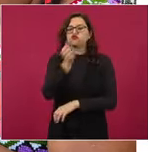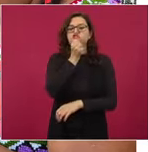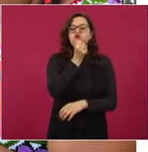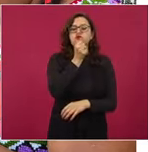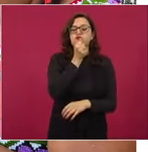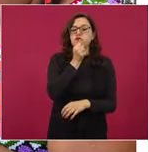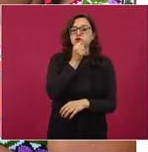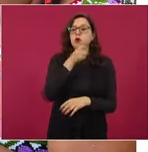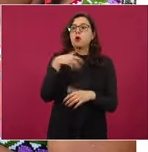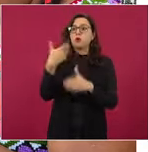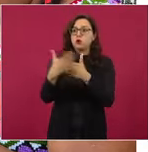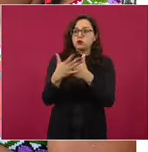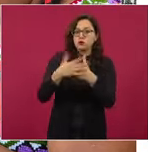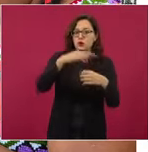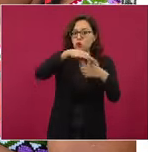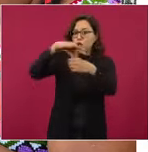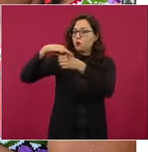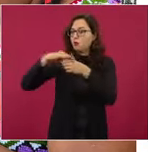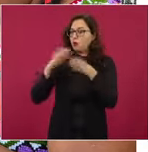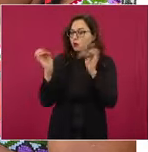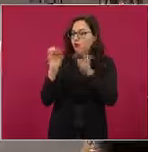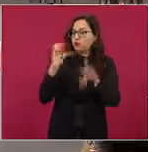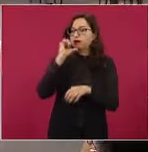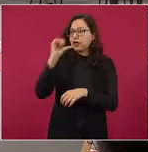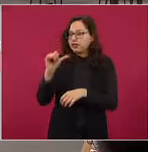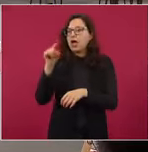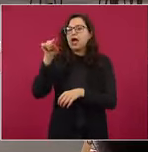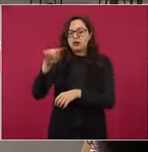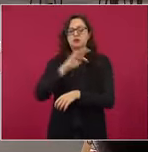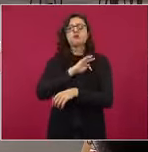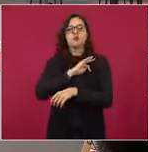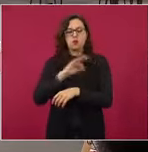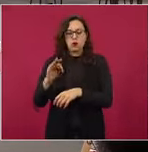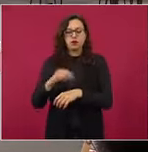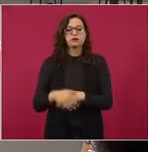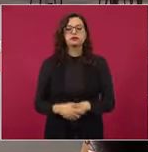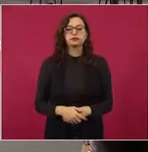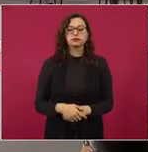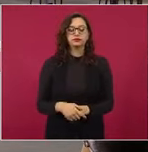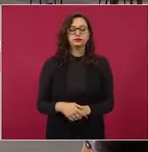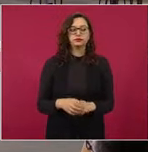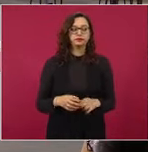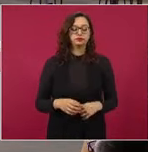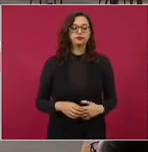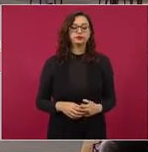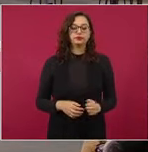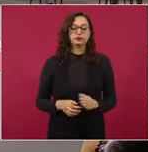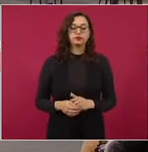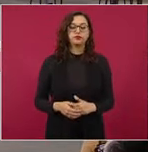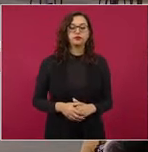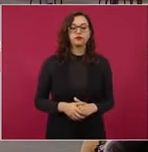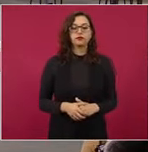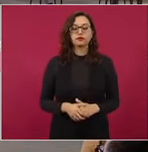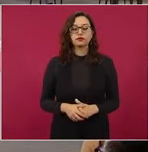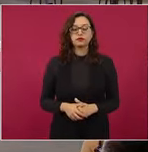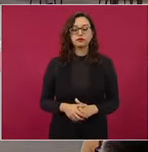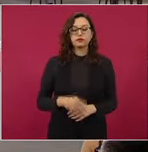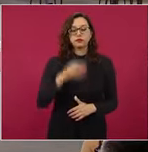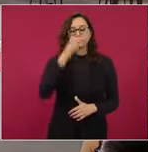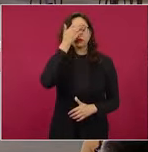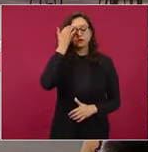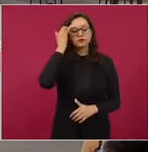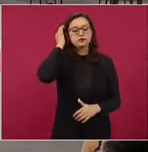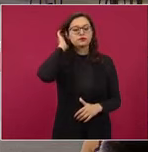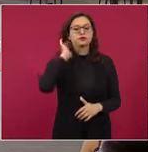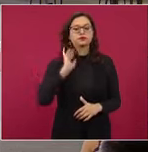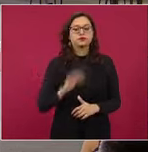constitucional. Iniciaremos en abril. Adelante. Para el caso de las incorporaciones